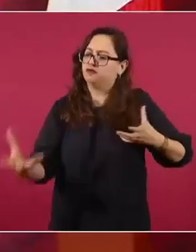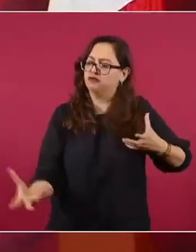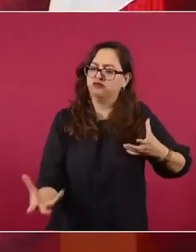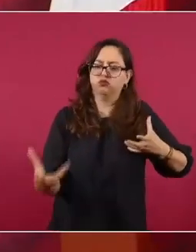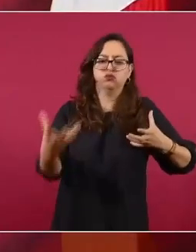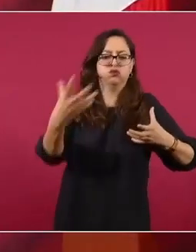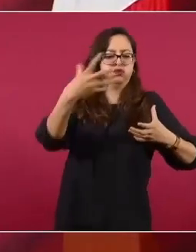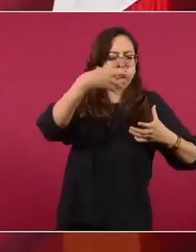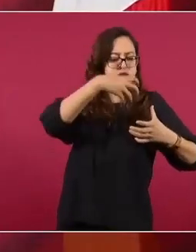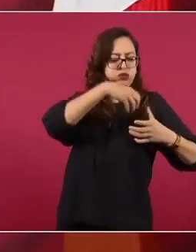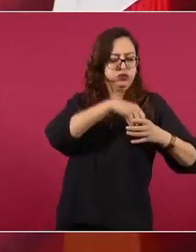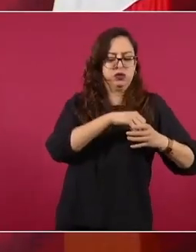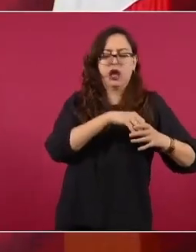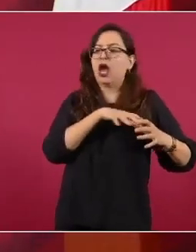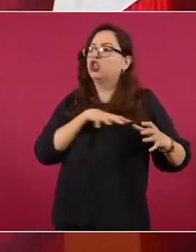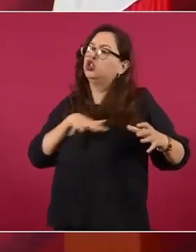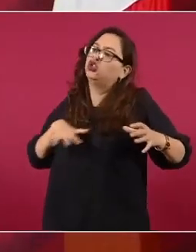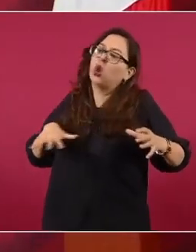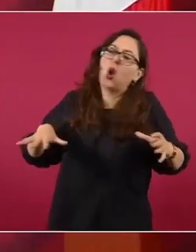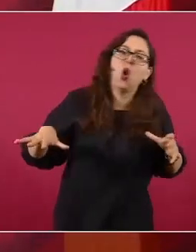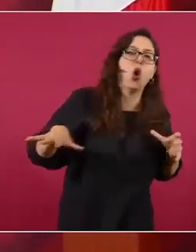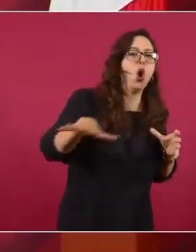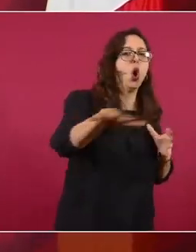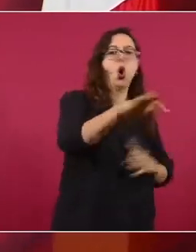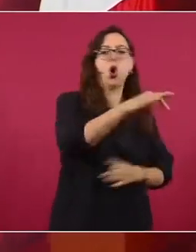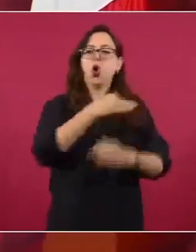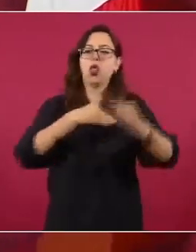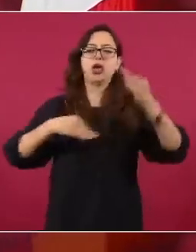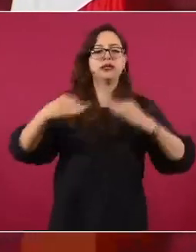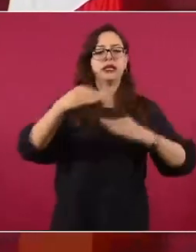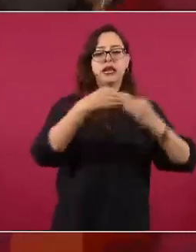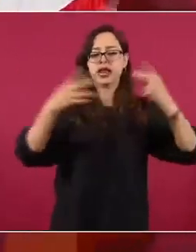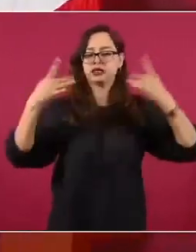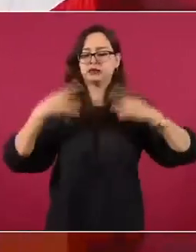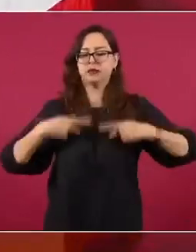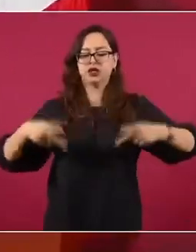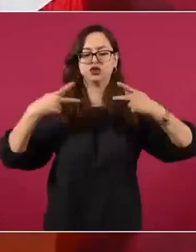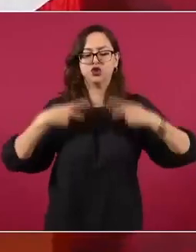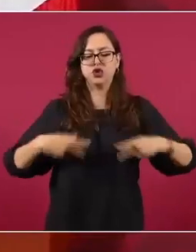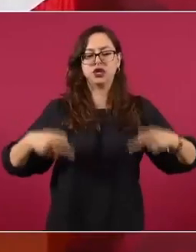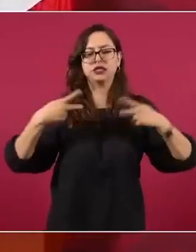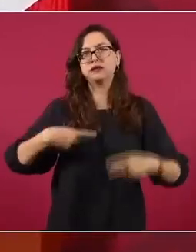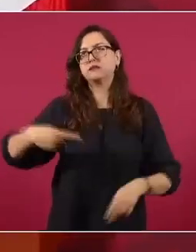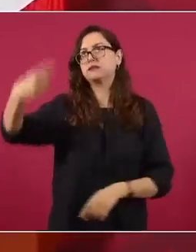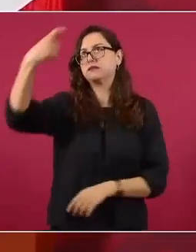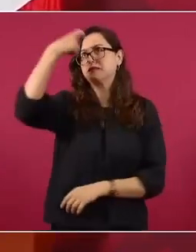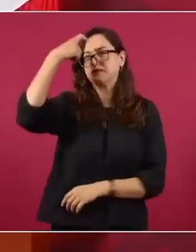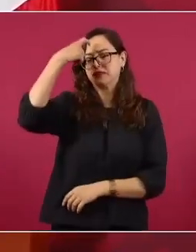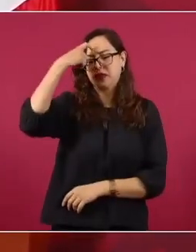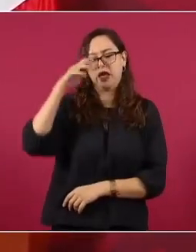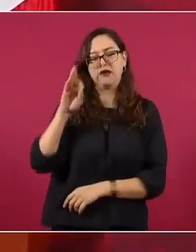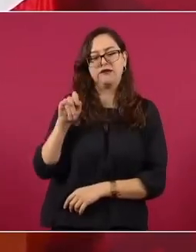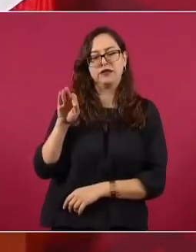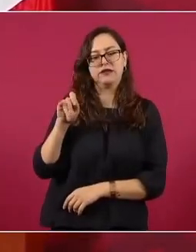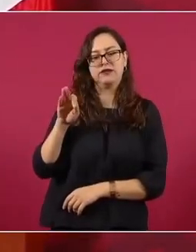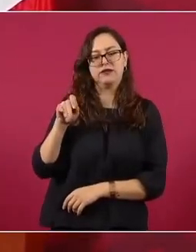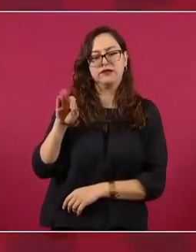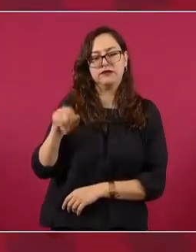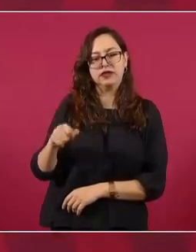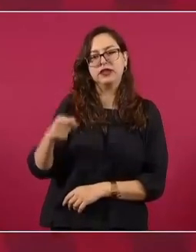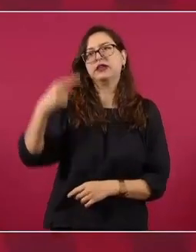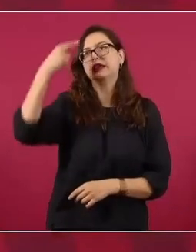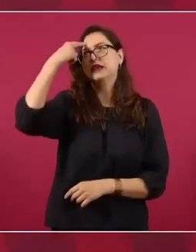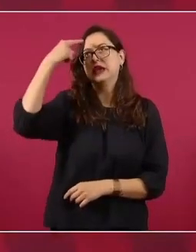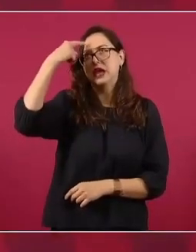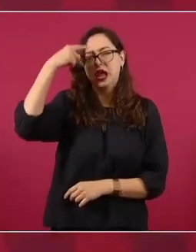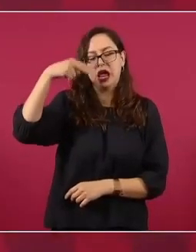acorde con el pensamiento neoporfirista